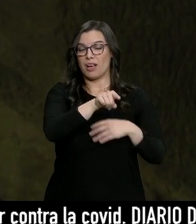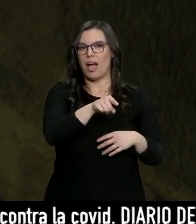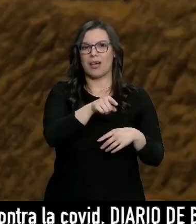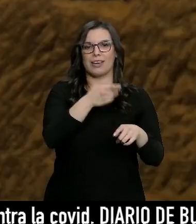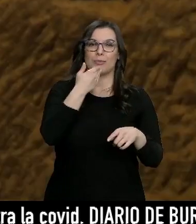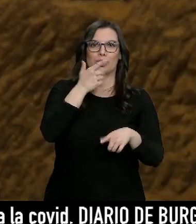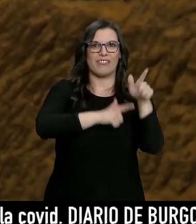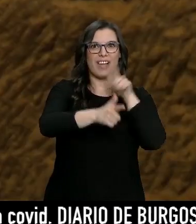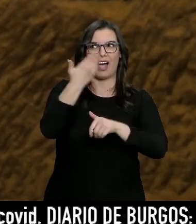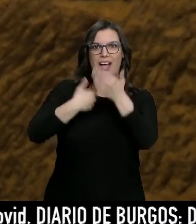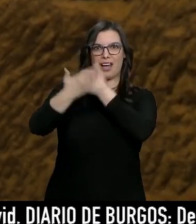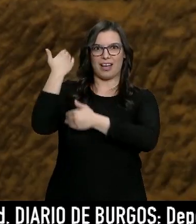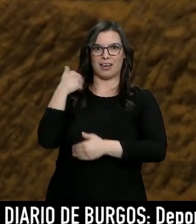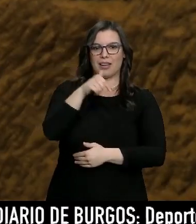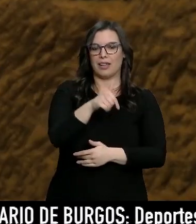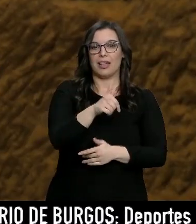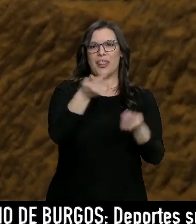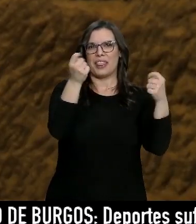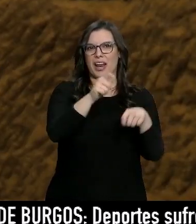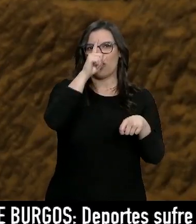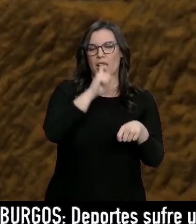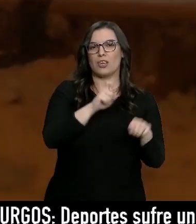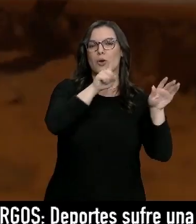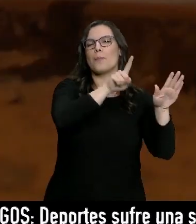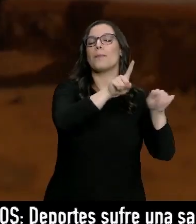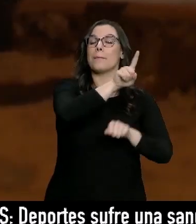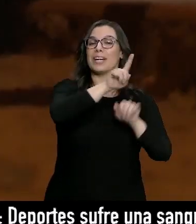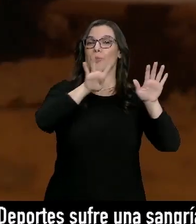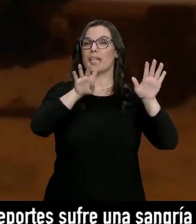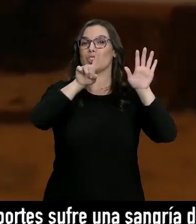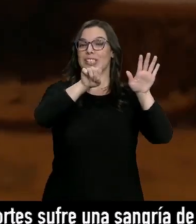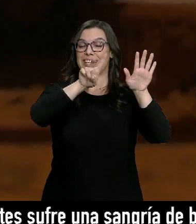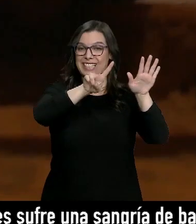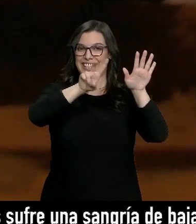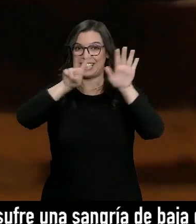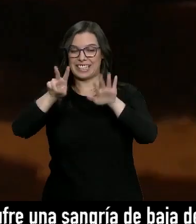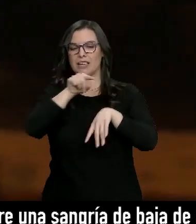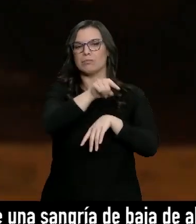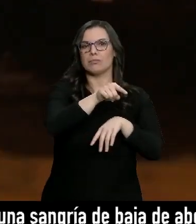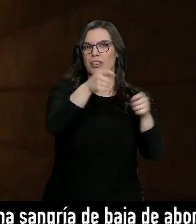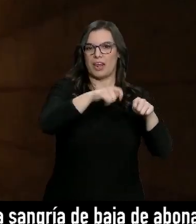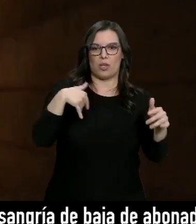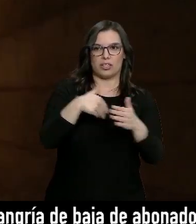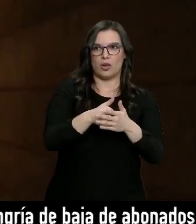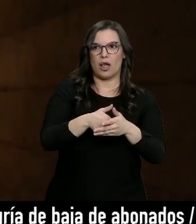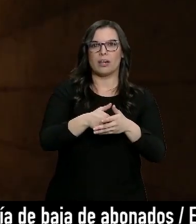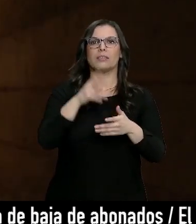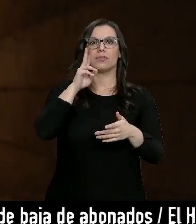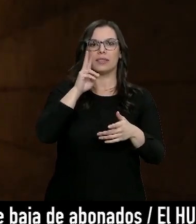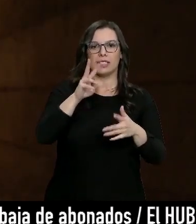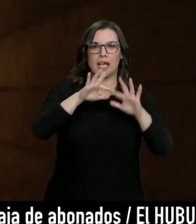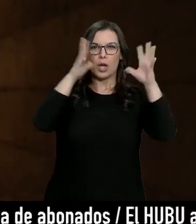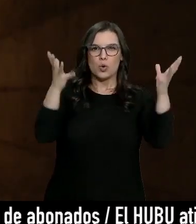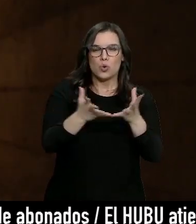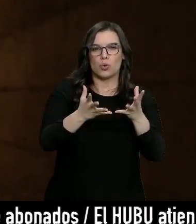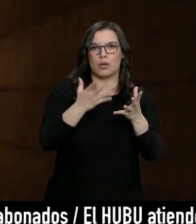en el tiempo. Está tal y como quedó tras su cierre en 1967, pasadizos por los que circulaban las vagonetas o las enormes cubas de